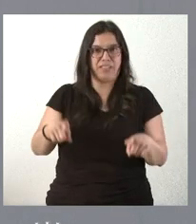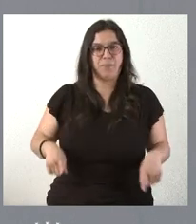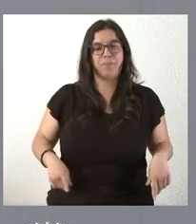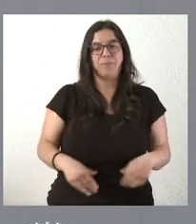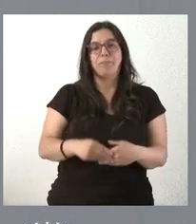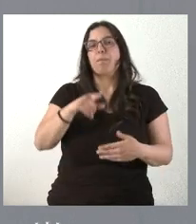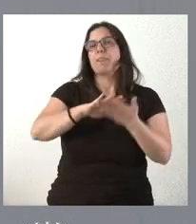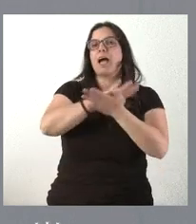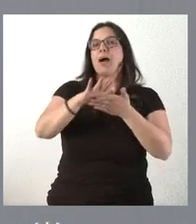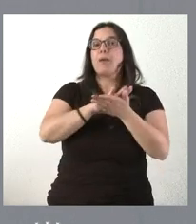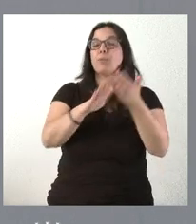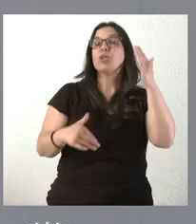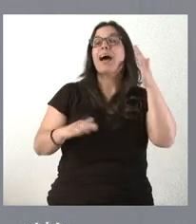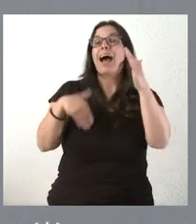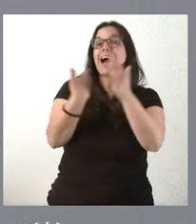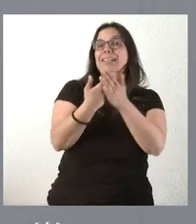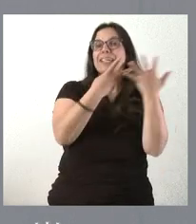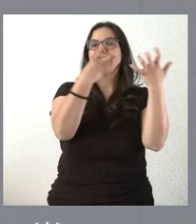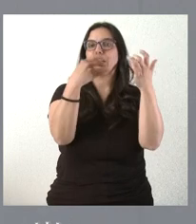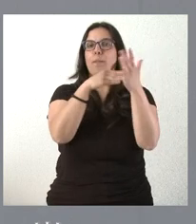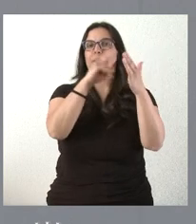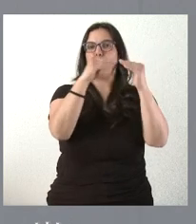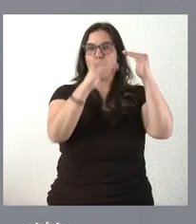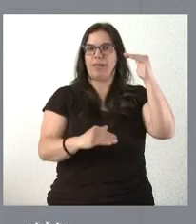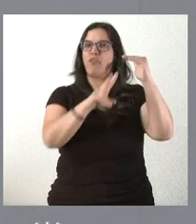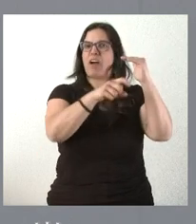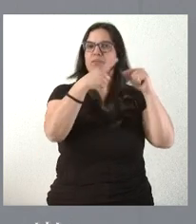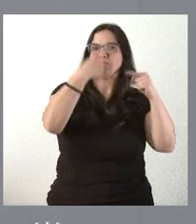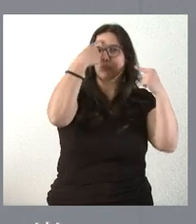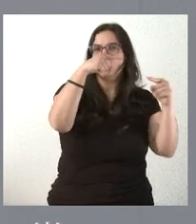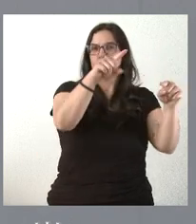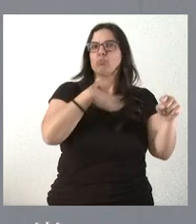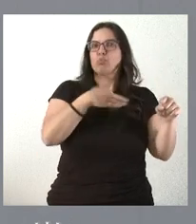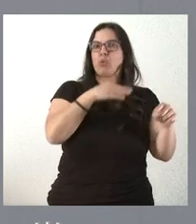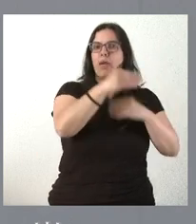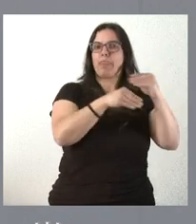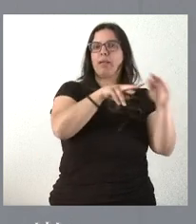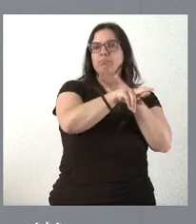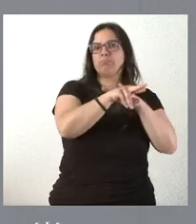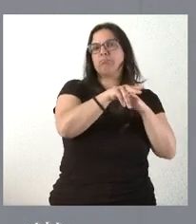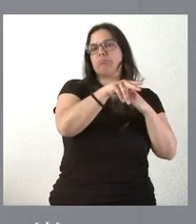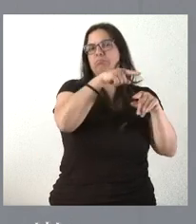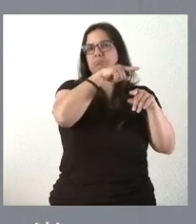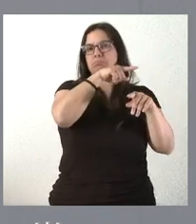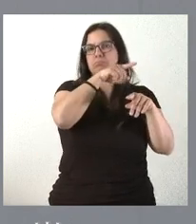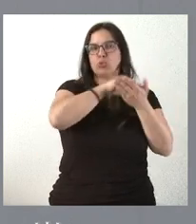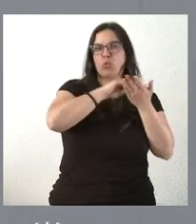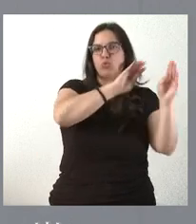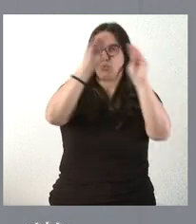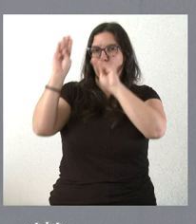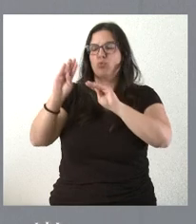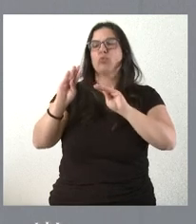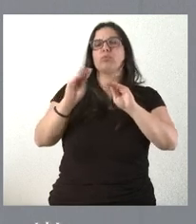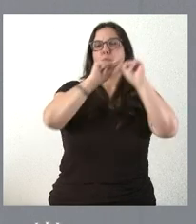Hablamos de hasta 700.000 euros. Son cantidades muy importantes que se van a resolver en las correspondientes gerencias y, por tanto,